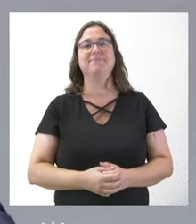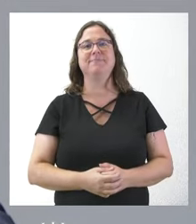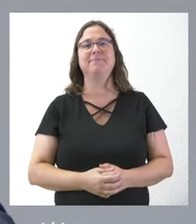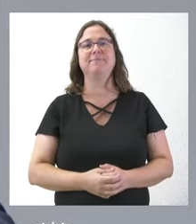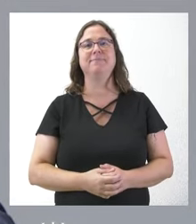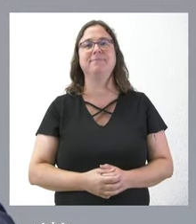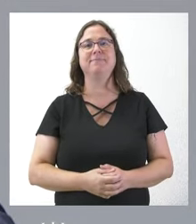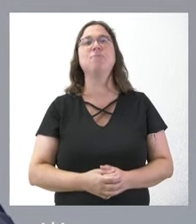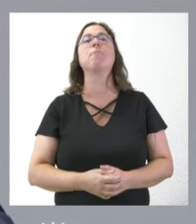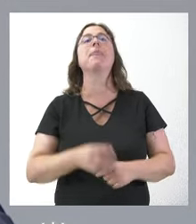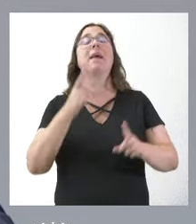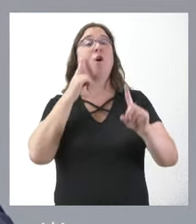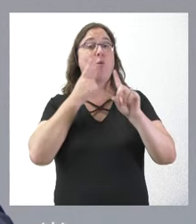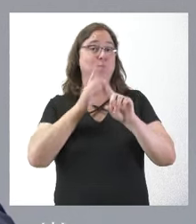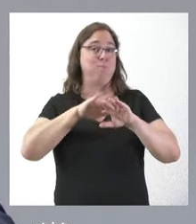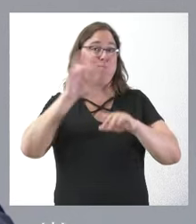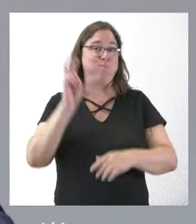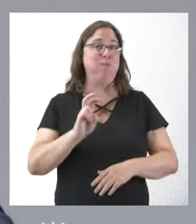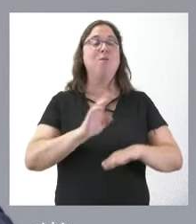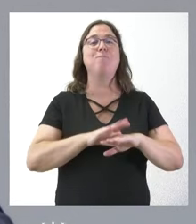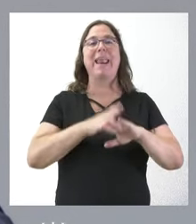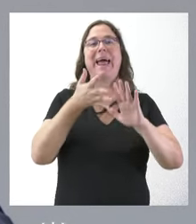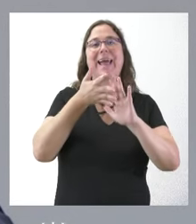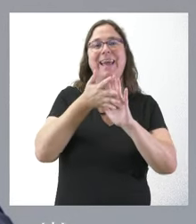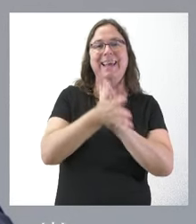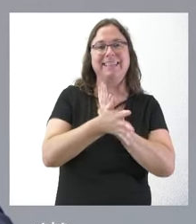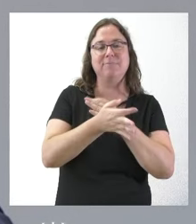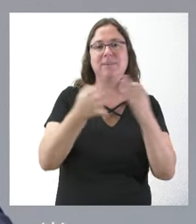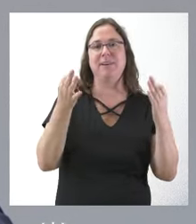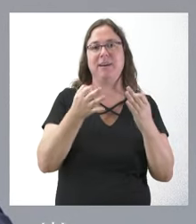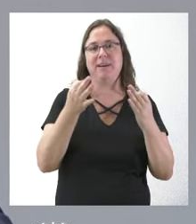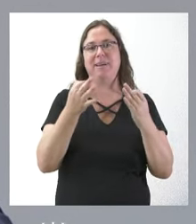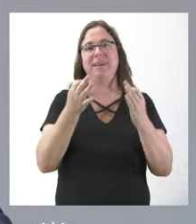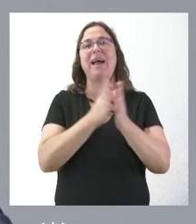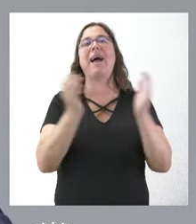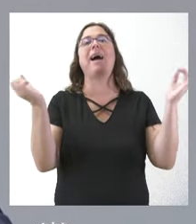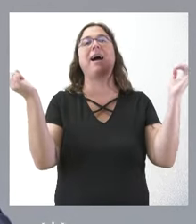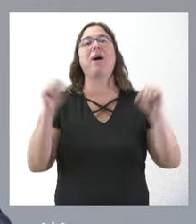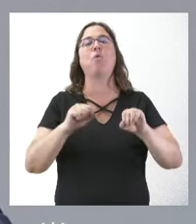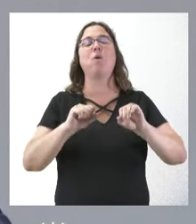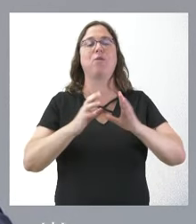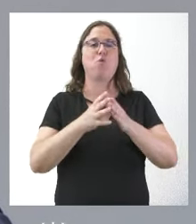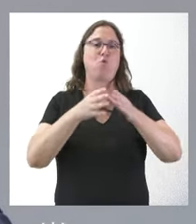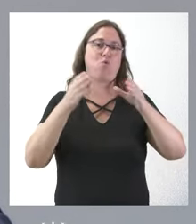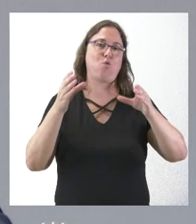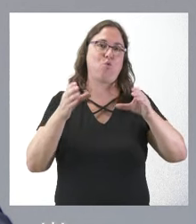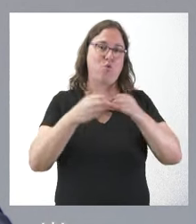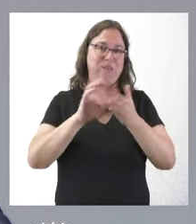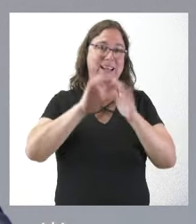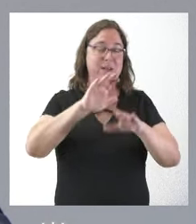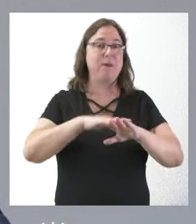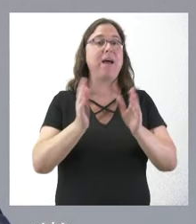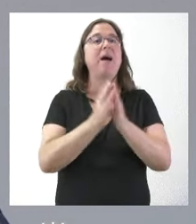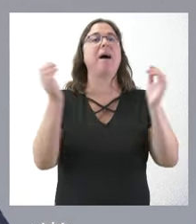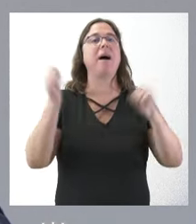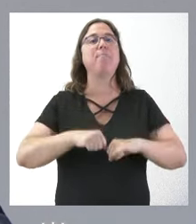El objeto de mi presencia es explicar los acuerdos de la Junta de Castilla y León por el que se aprueba la